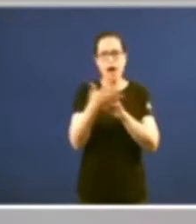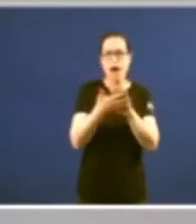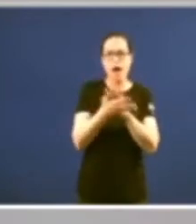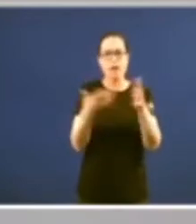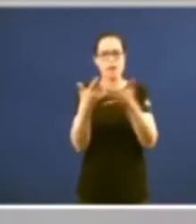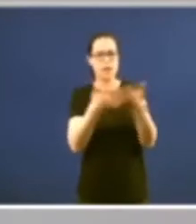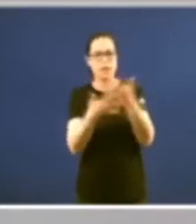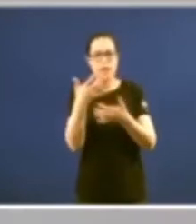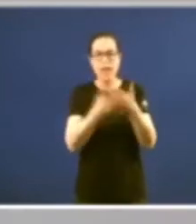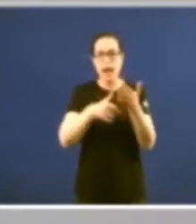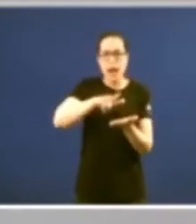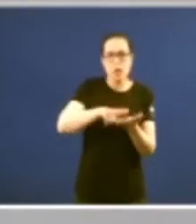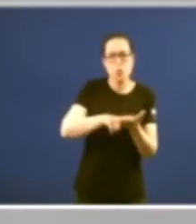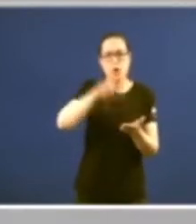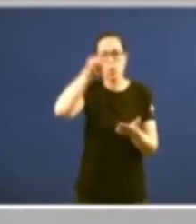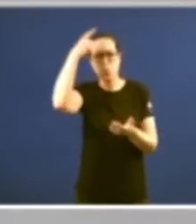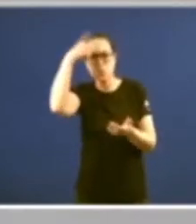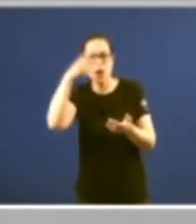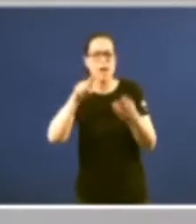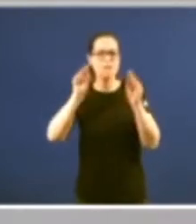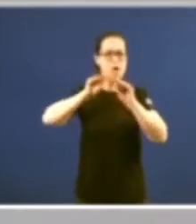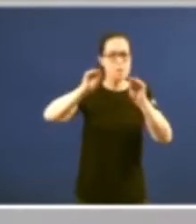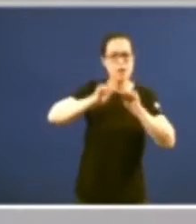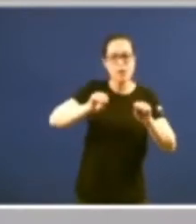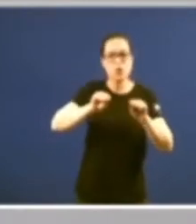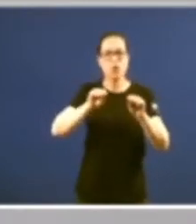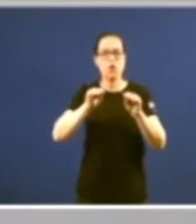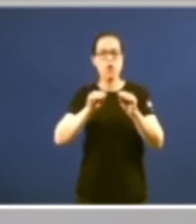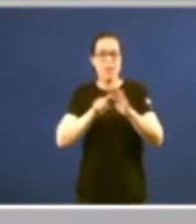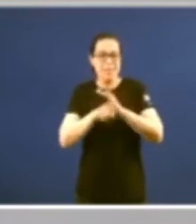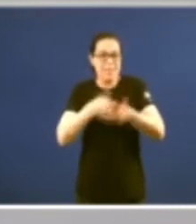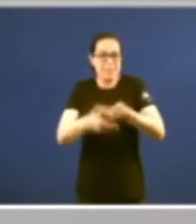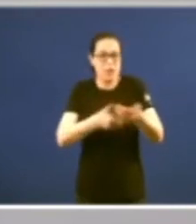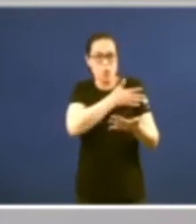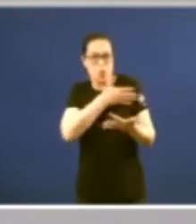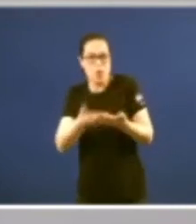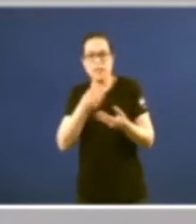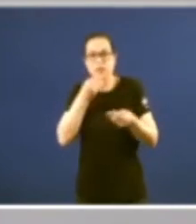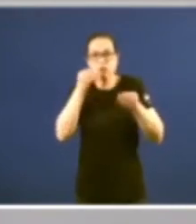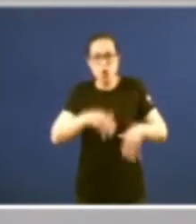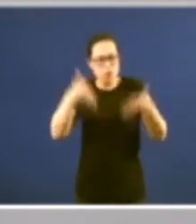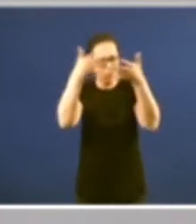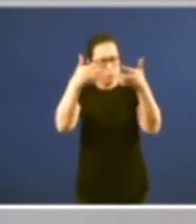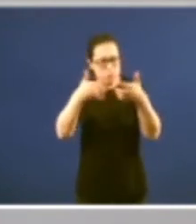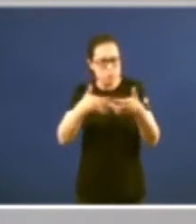de cultura elementos de lengua elementos de formación elementos de desarrollo histórico que propician el